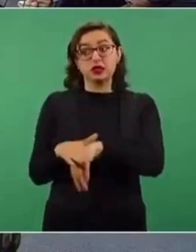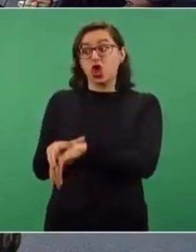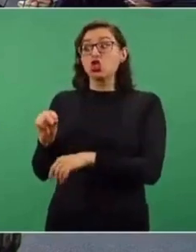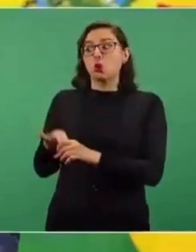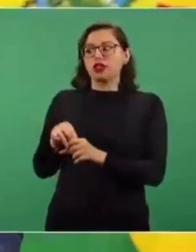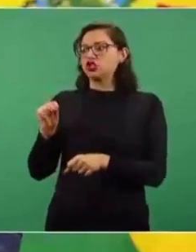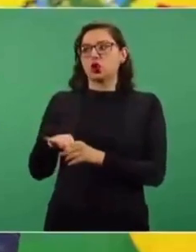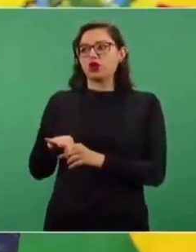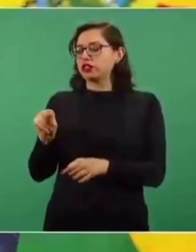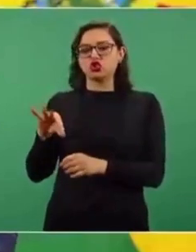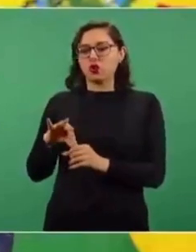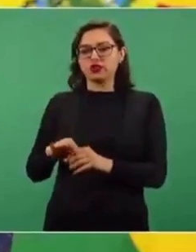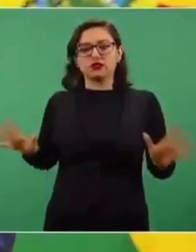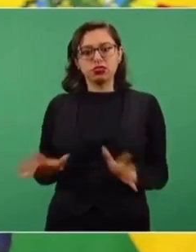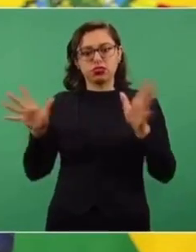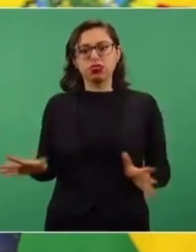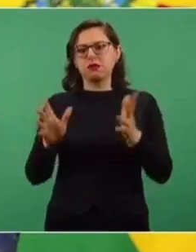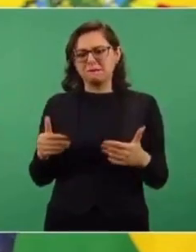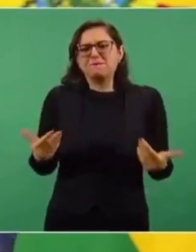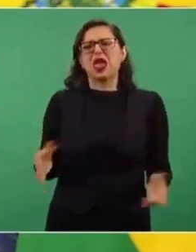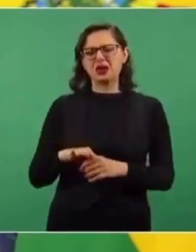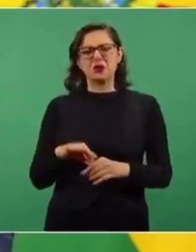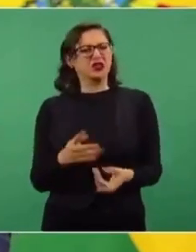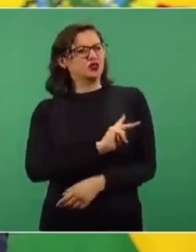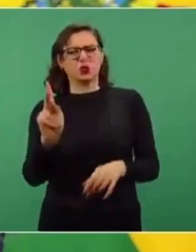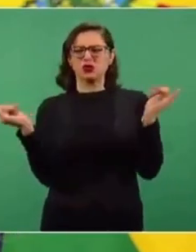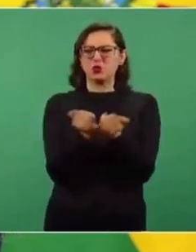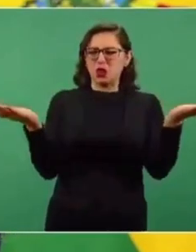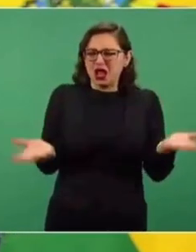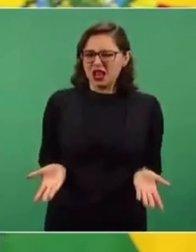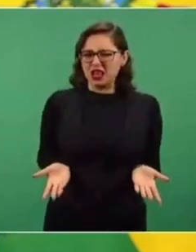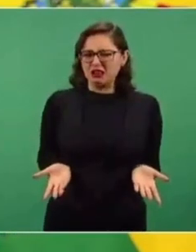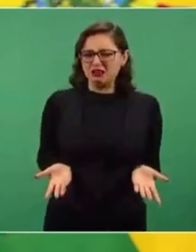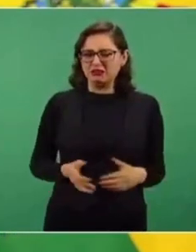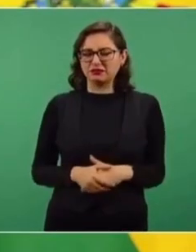votar, ¿para qué? Todos son lo mismo, todos son iguales.